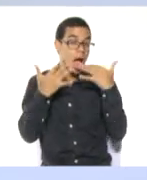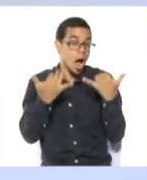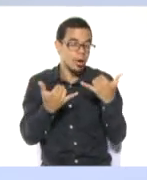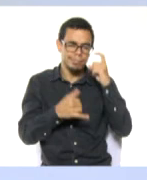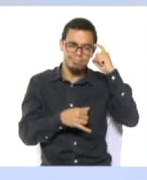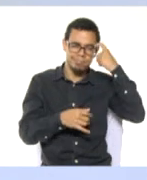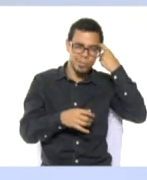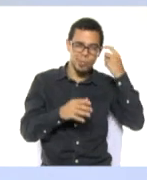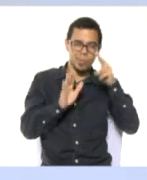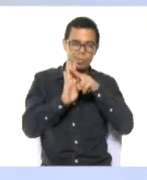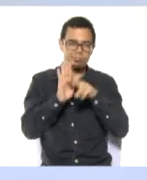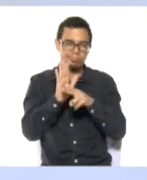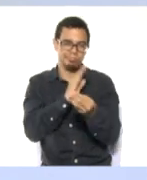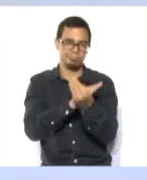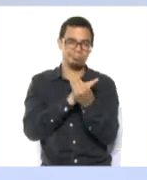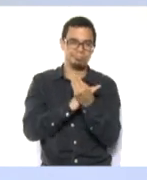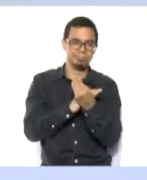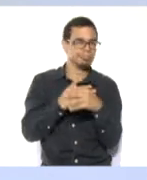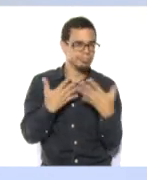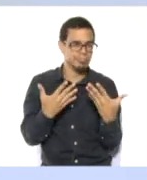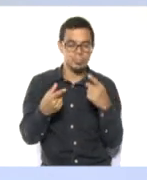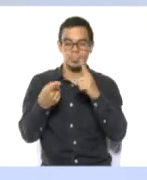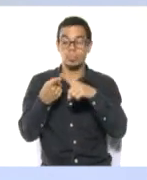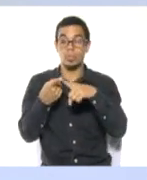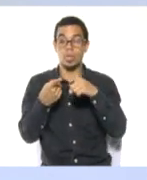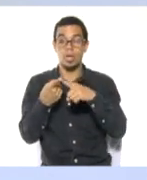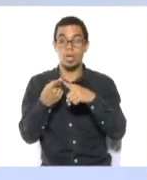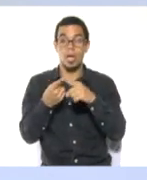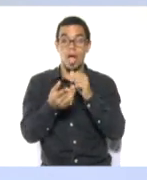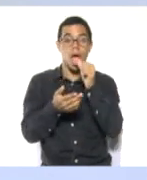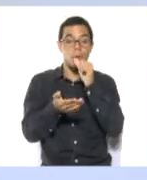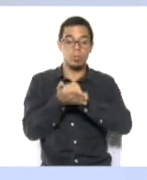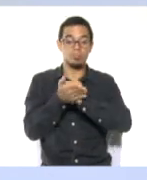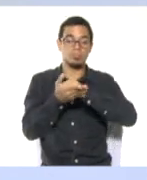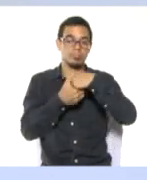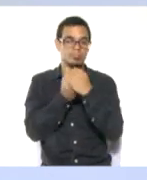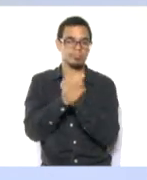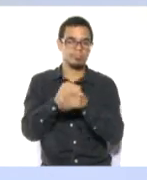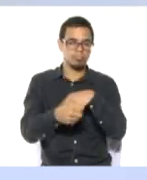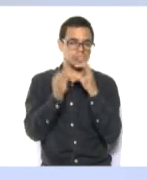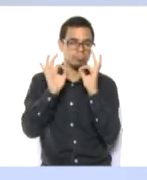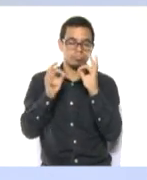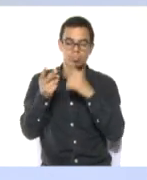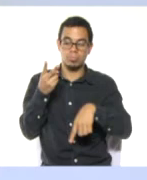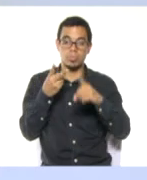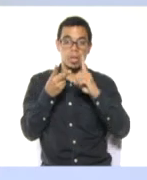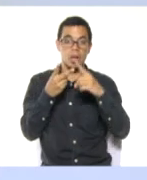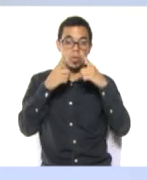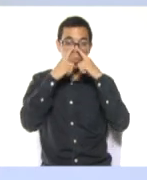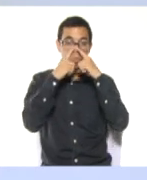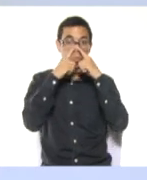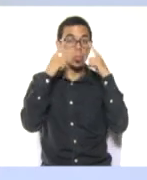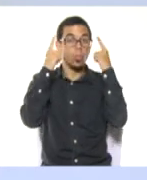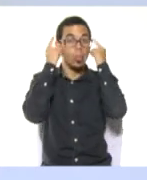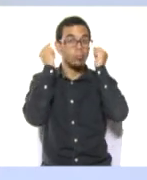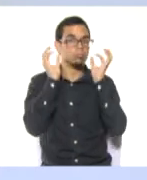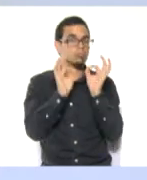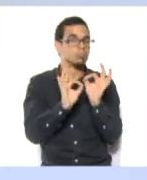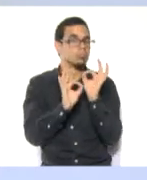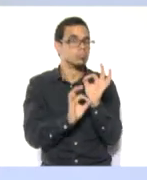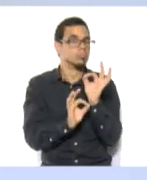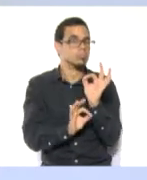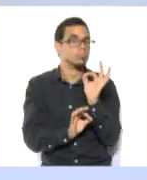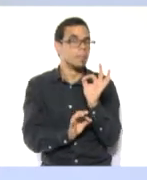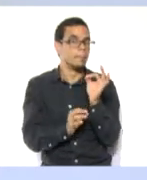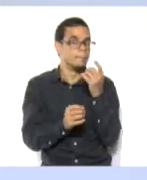bioseguridad. Recuerden lavar frecuentemente sus manos con agua y jabón. Usar correctamente el tapabocas o mascarilla. Y